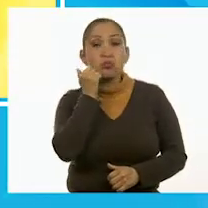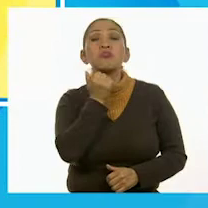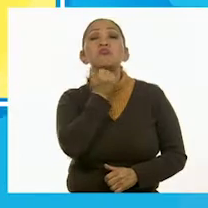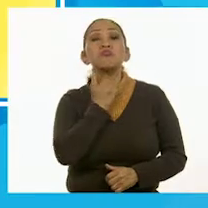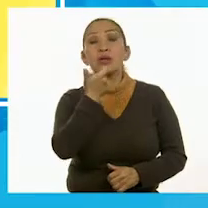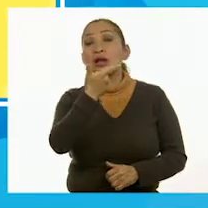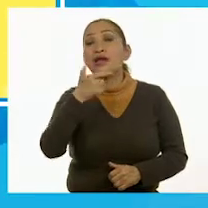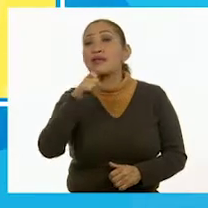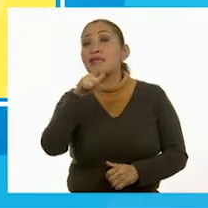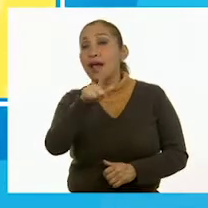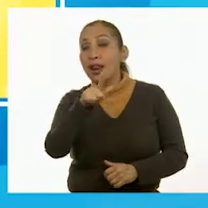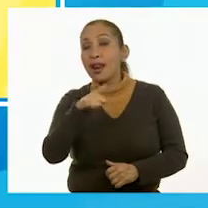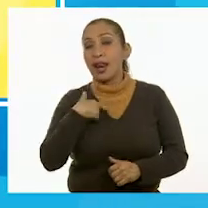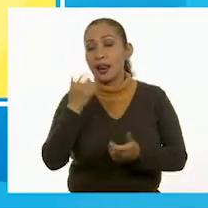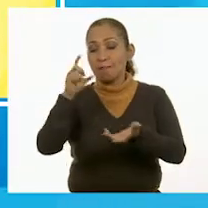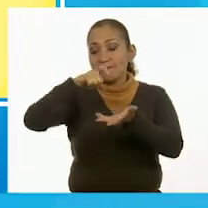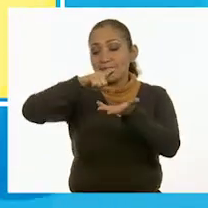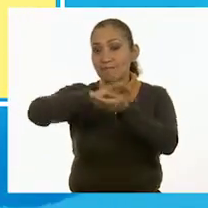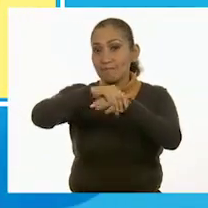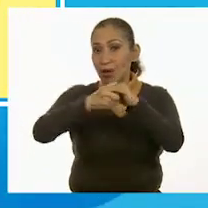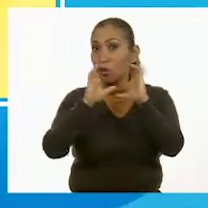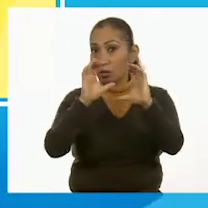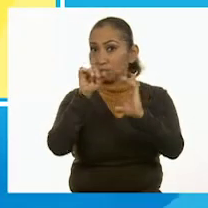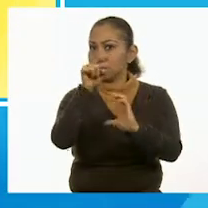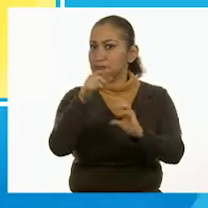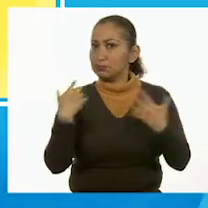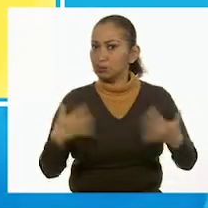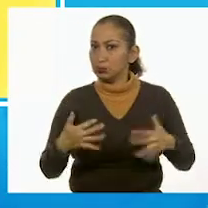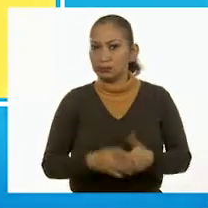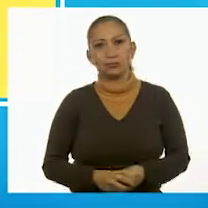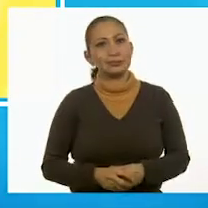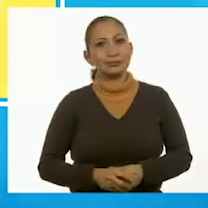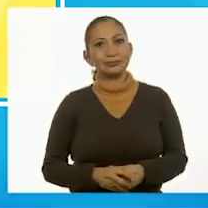usa desinfectantes a base de alcohol. ¡Cuídate!